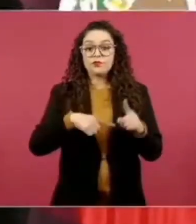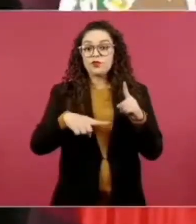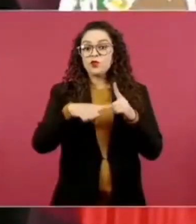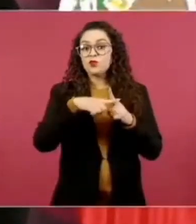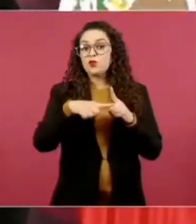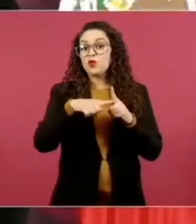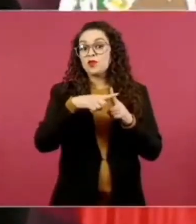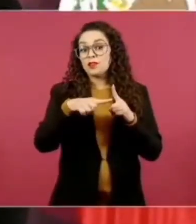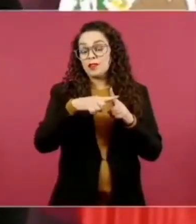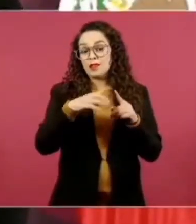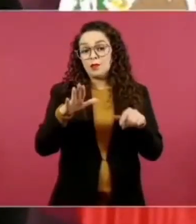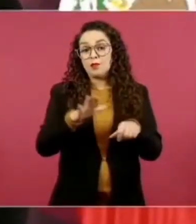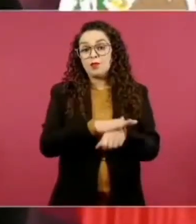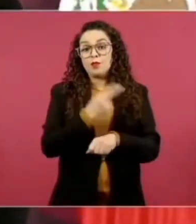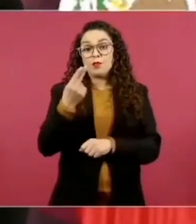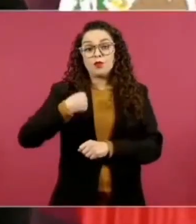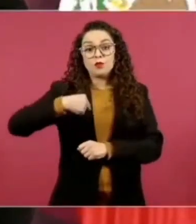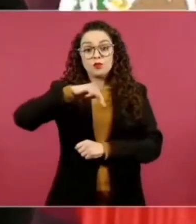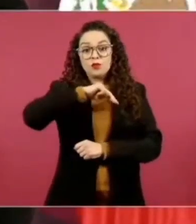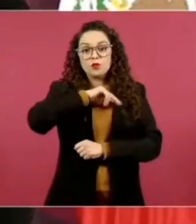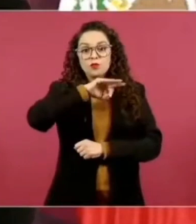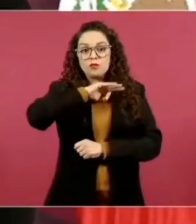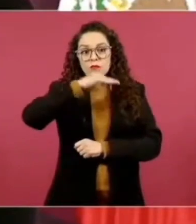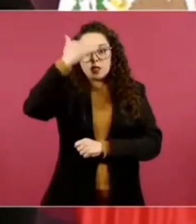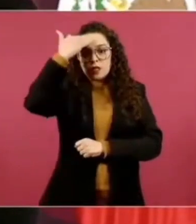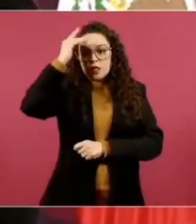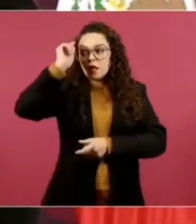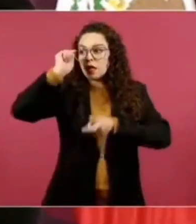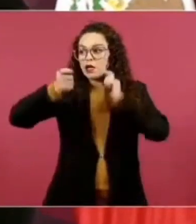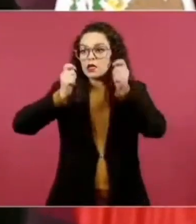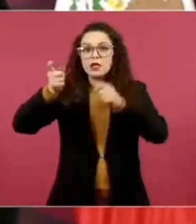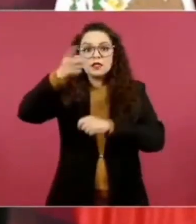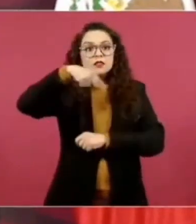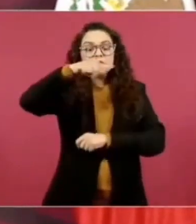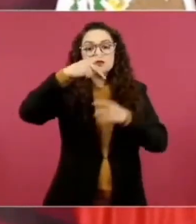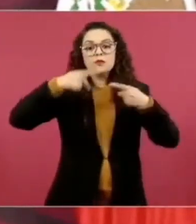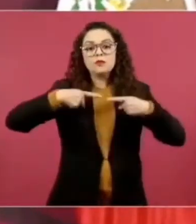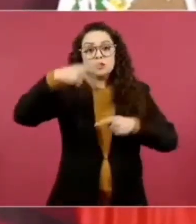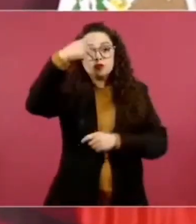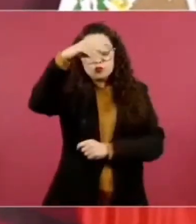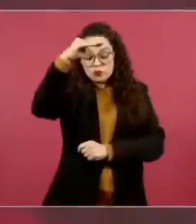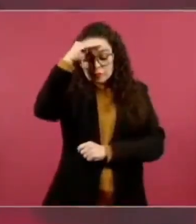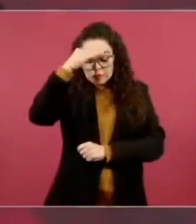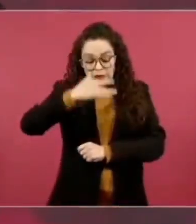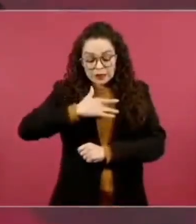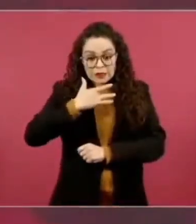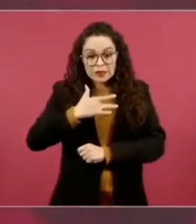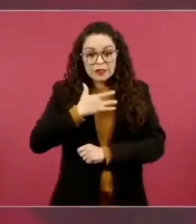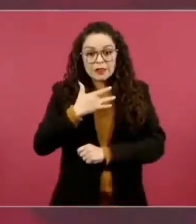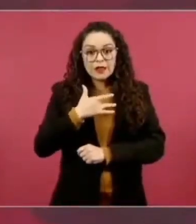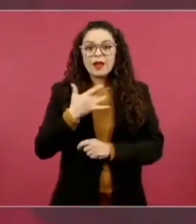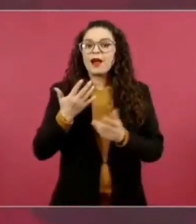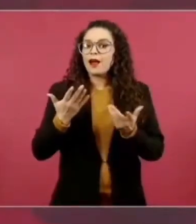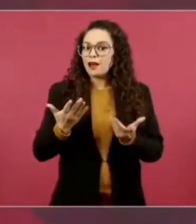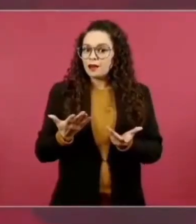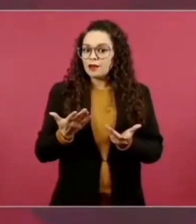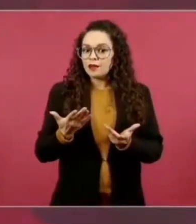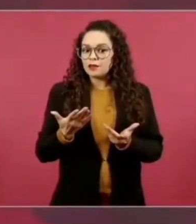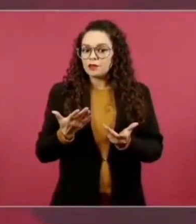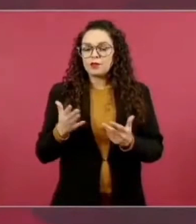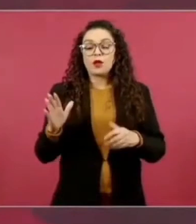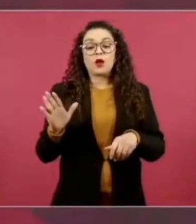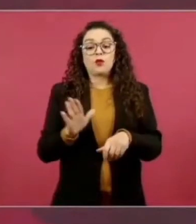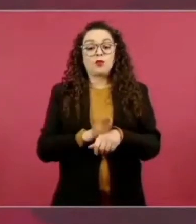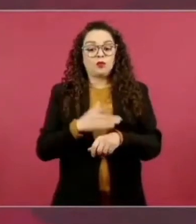se está pensando, porque no se tiene el derecho a resolver